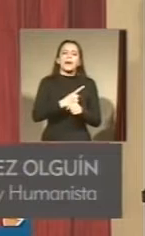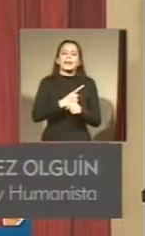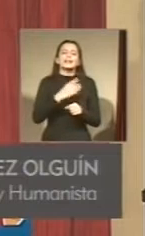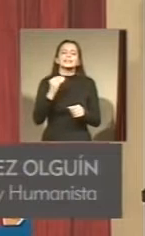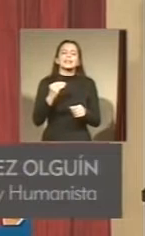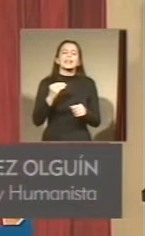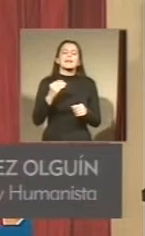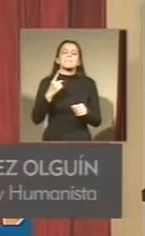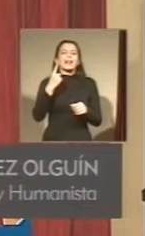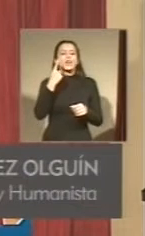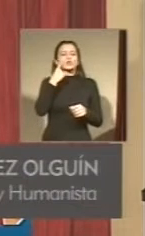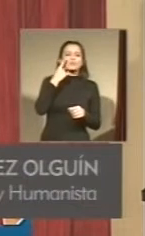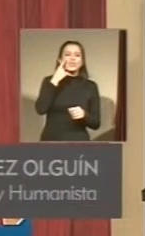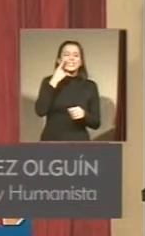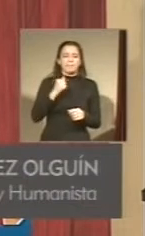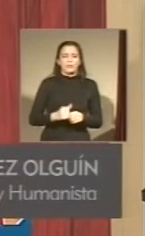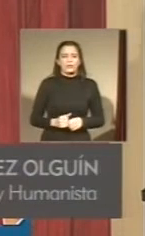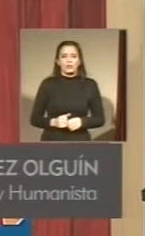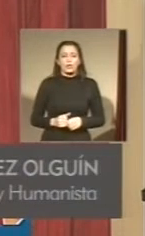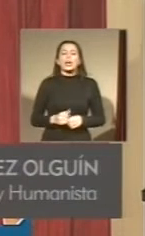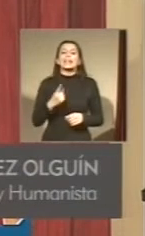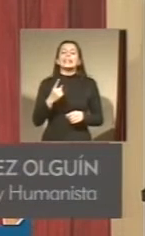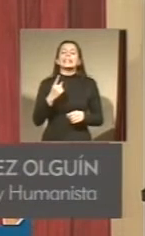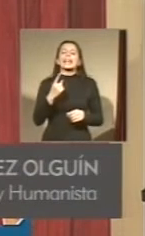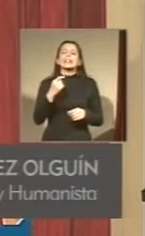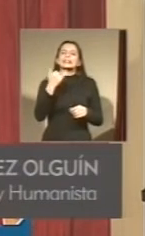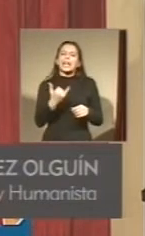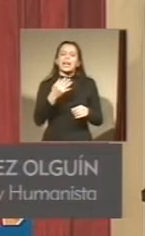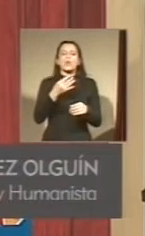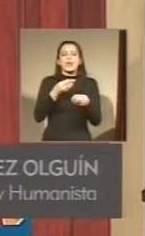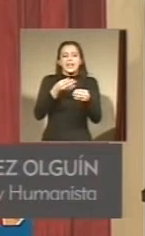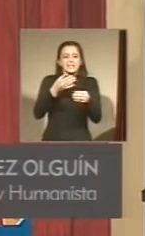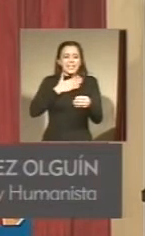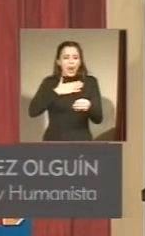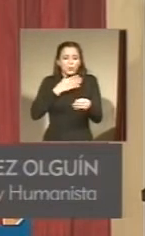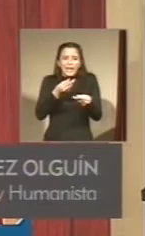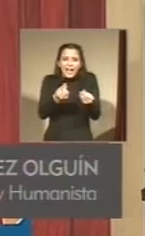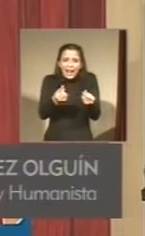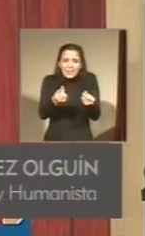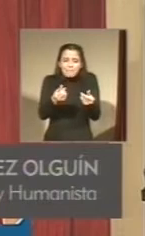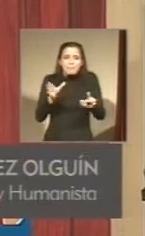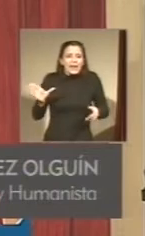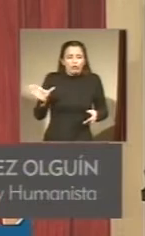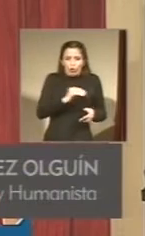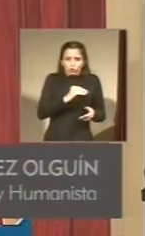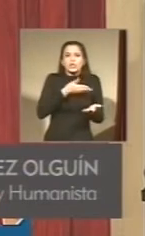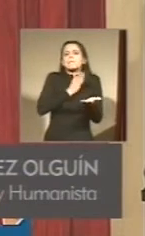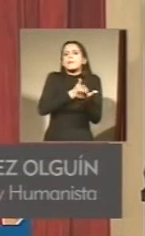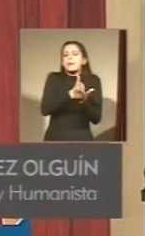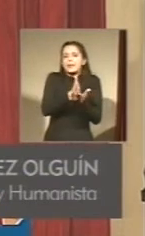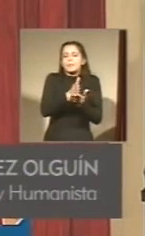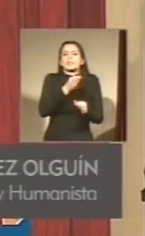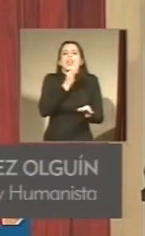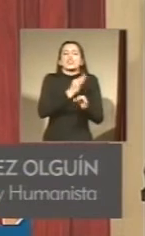municipios con los fondos necesarios para llevar una salud de calidad para todos y permanentemente los docentes y los